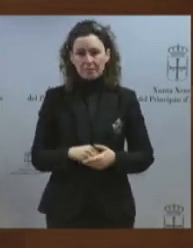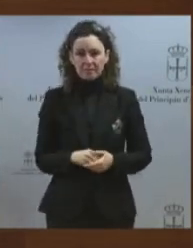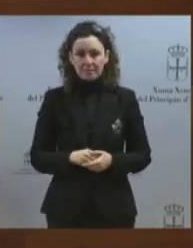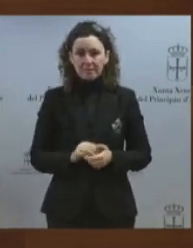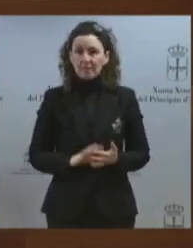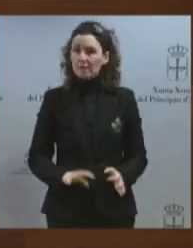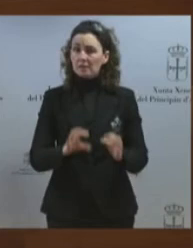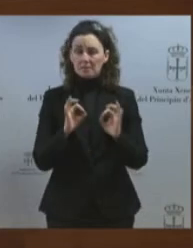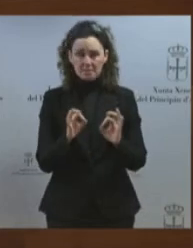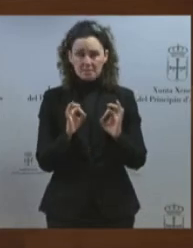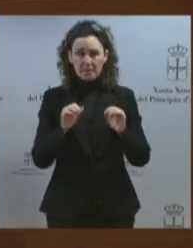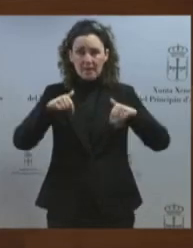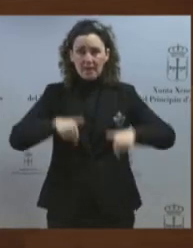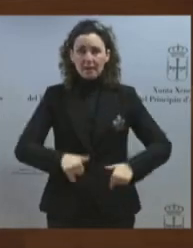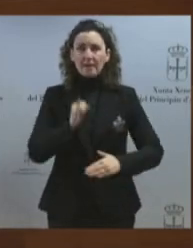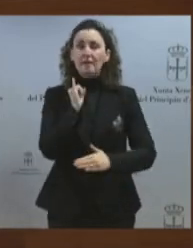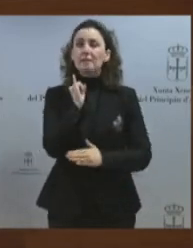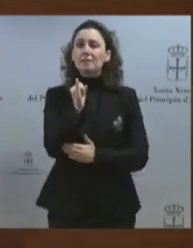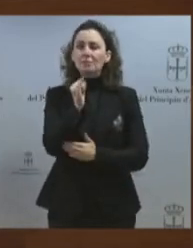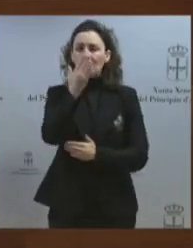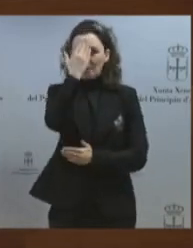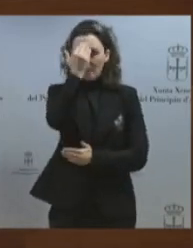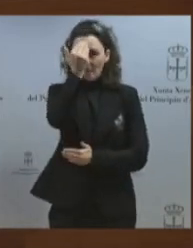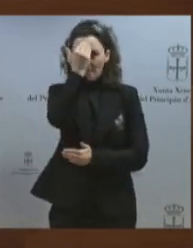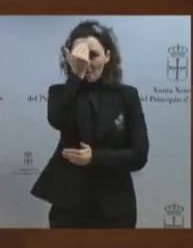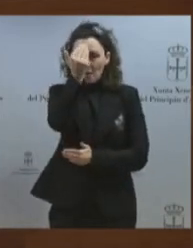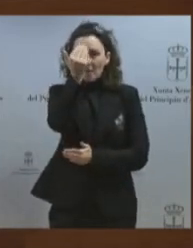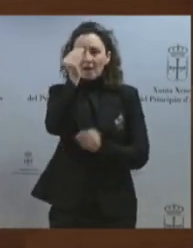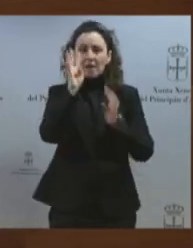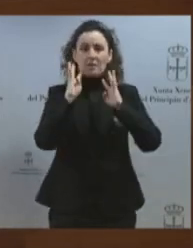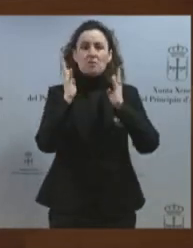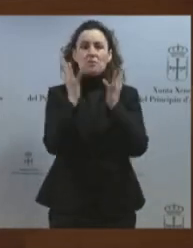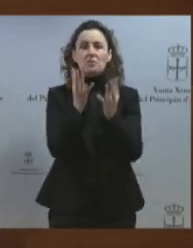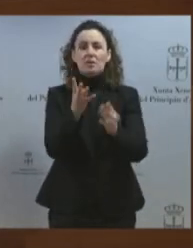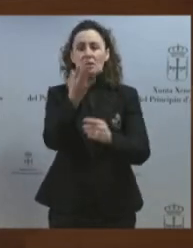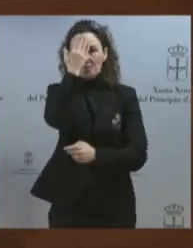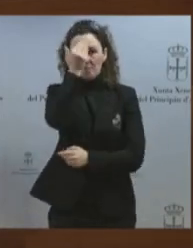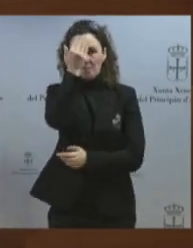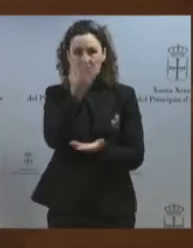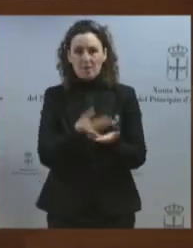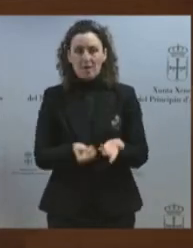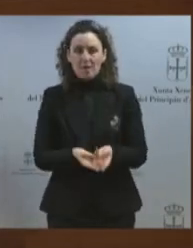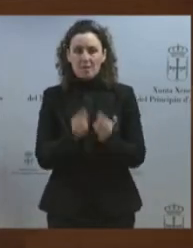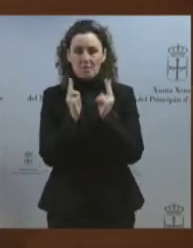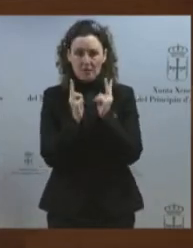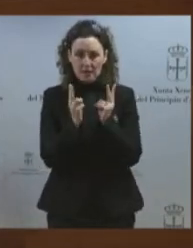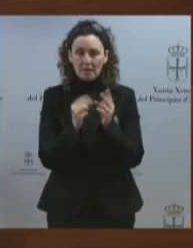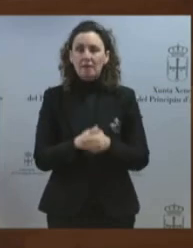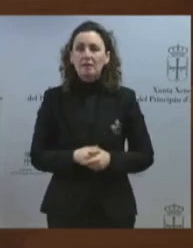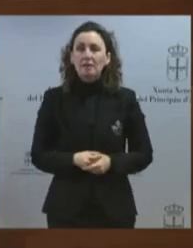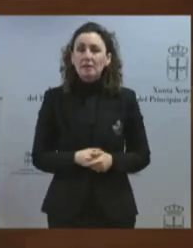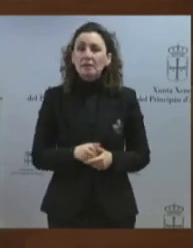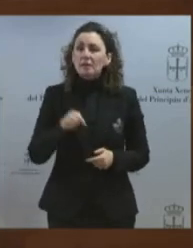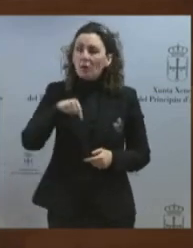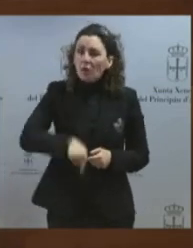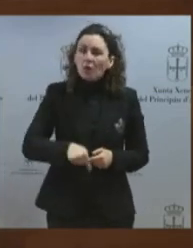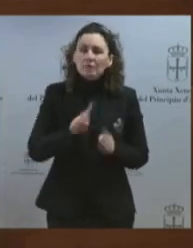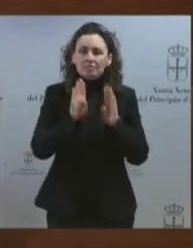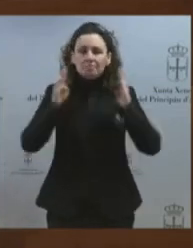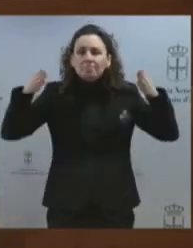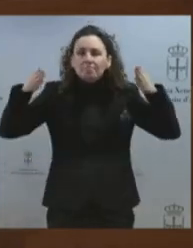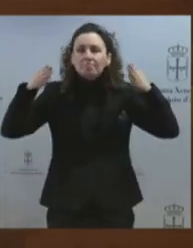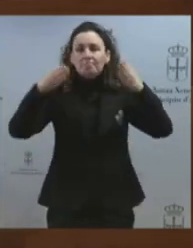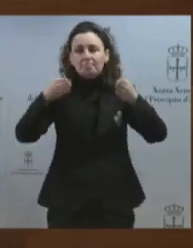Memoria y el Consejo de la Memoria Democrática. Hoy también queremos centrarnos en un aspecto muy concreto de la ley,